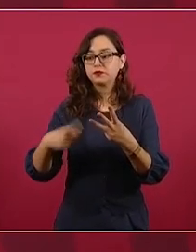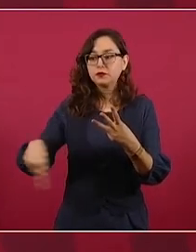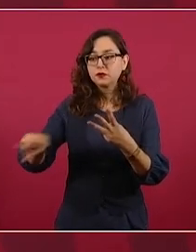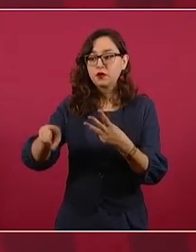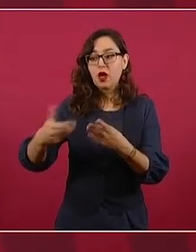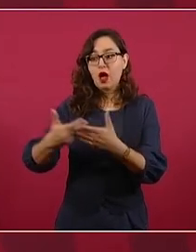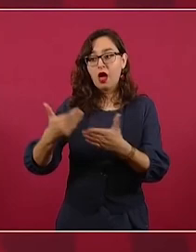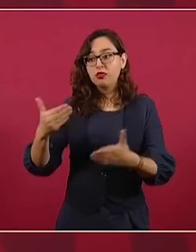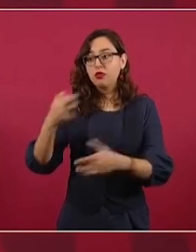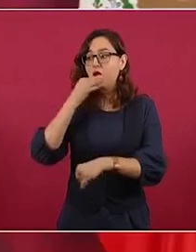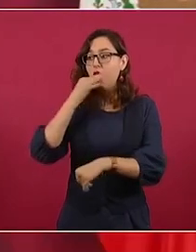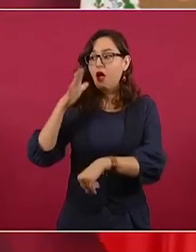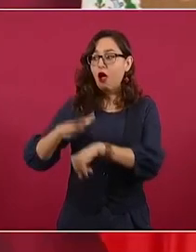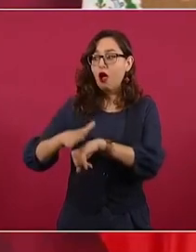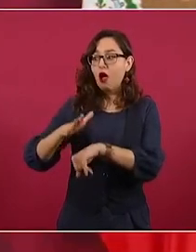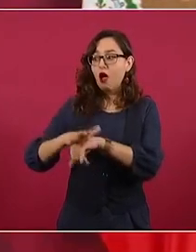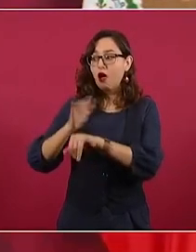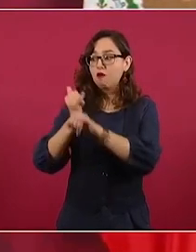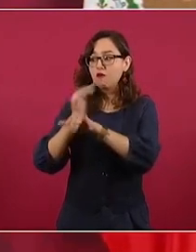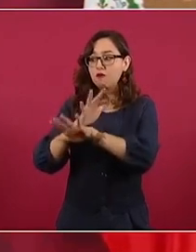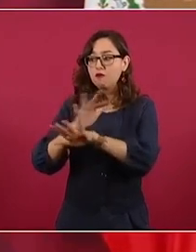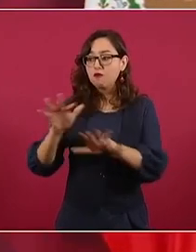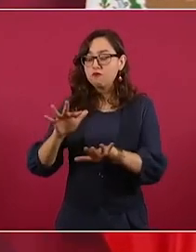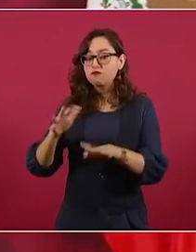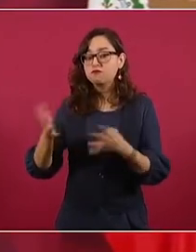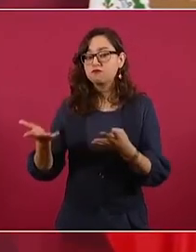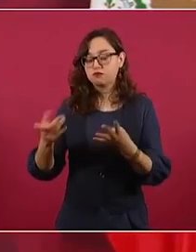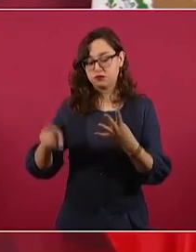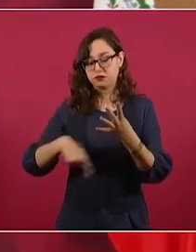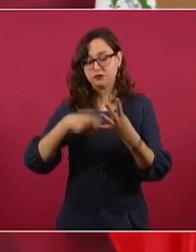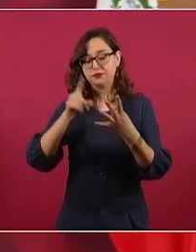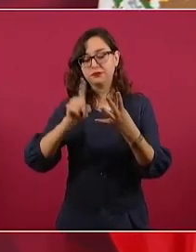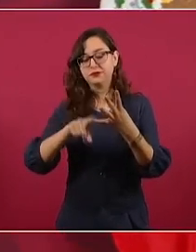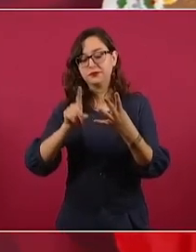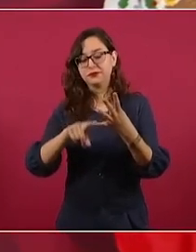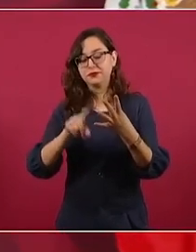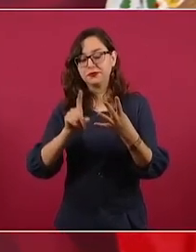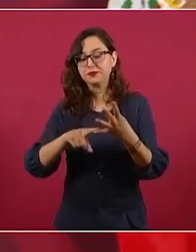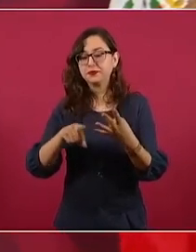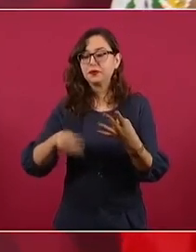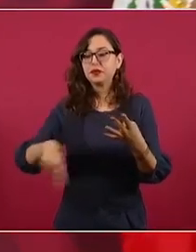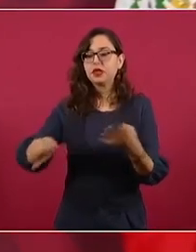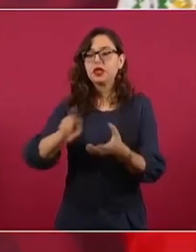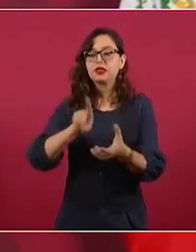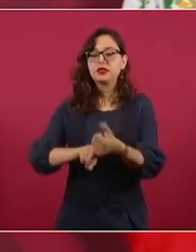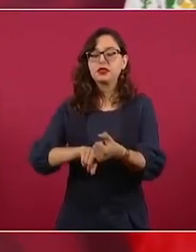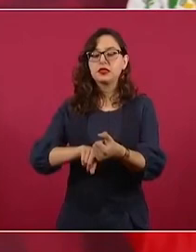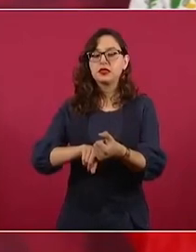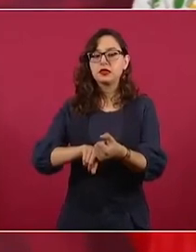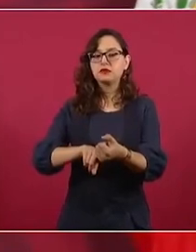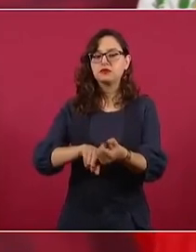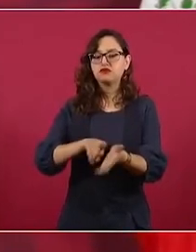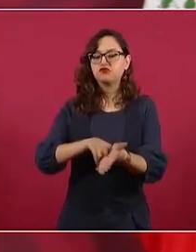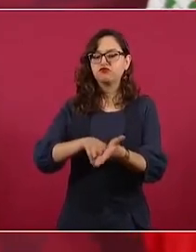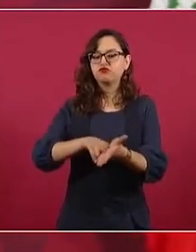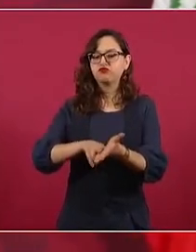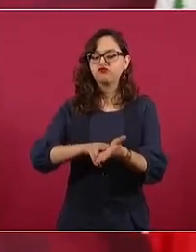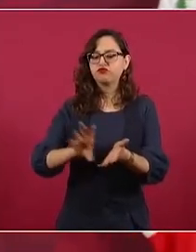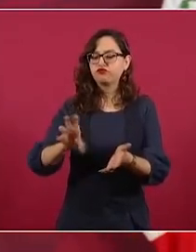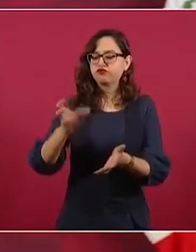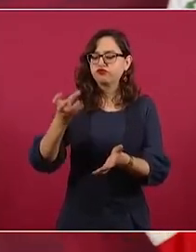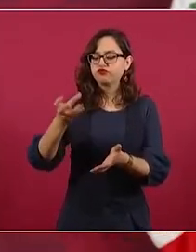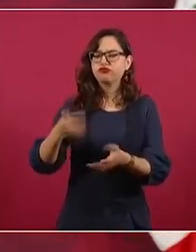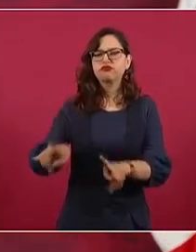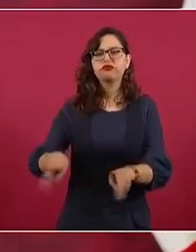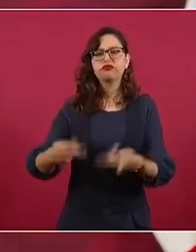a quién le venden el carbón, todo, una investigación sobre esto.